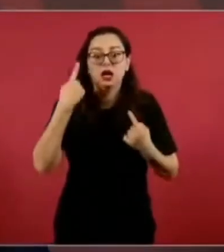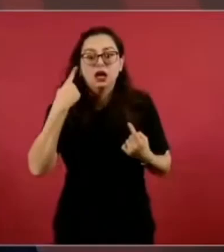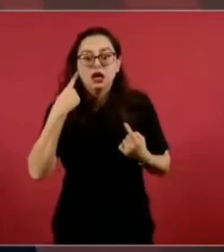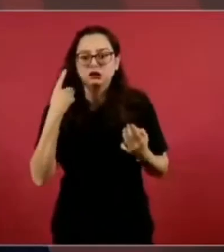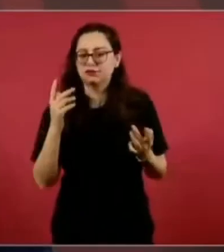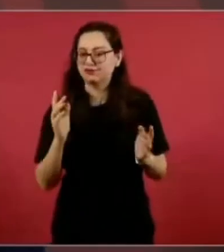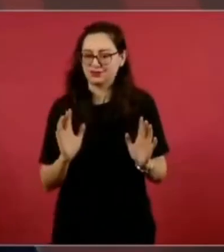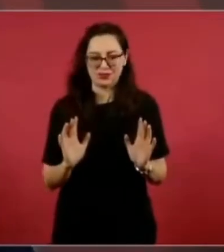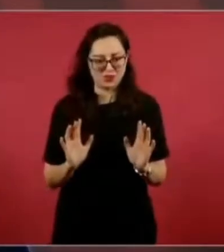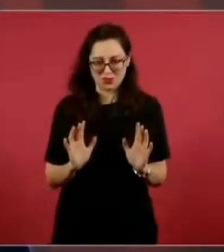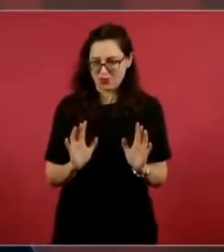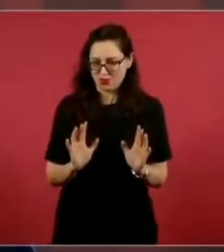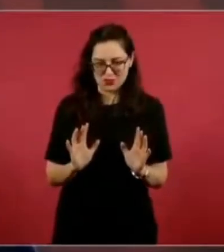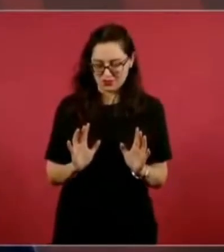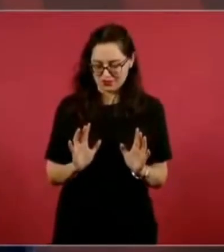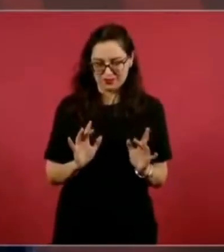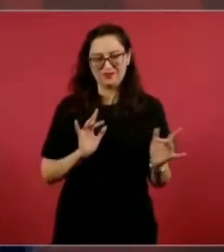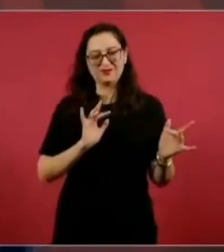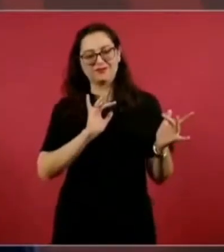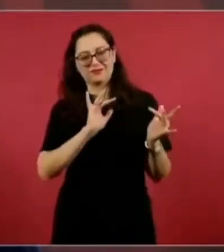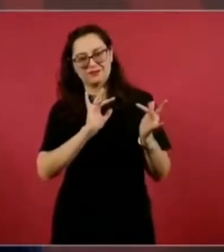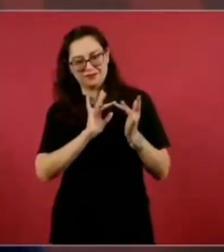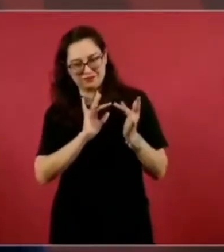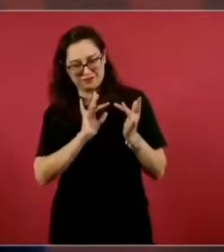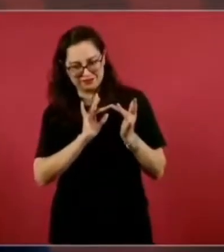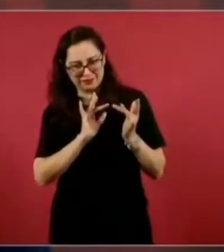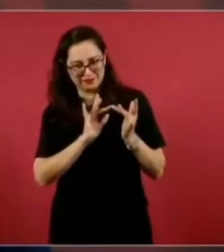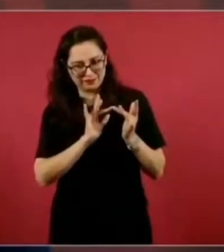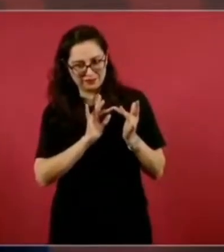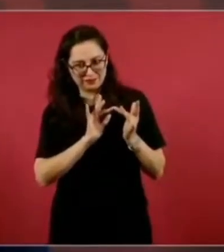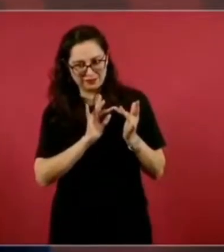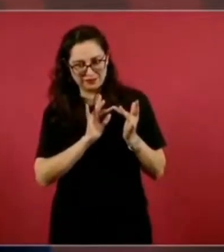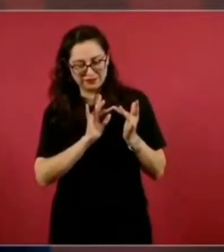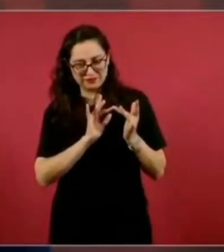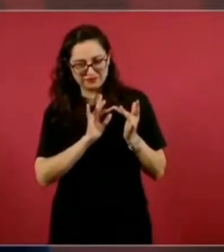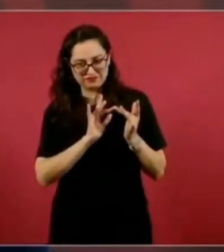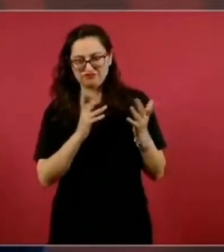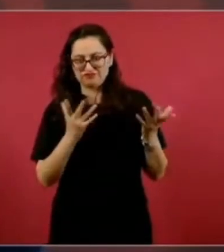fue, los hechos no se pueden decir hasta que no sucede.